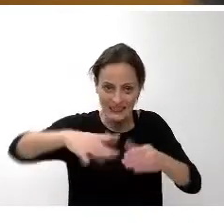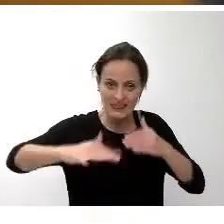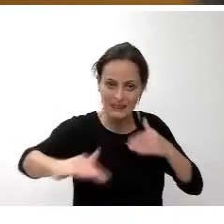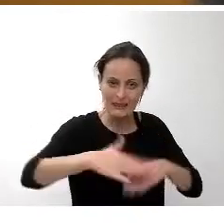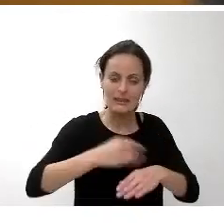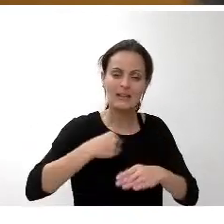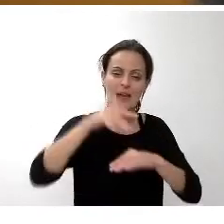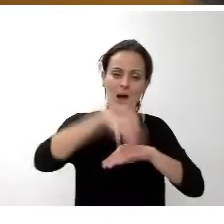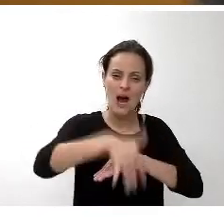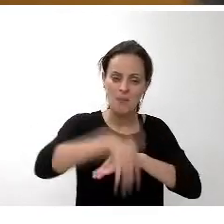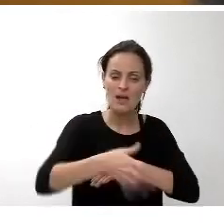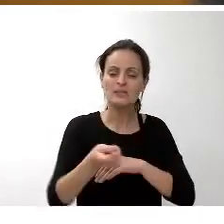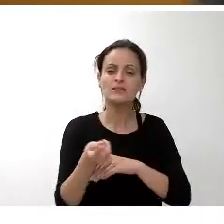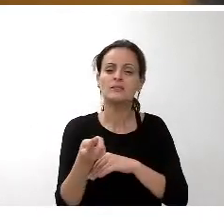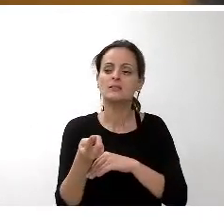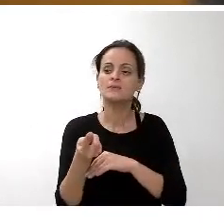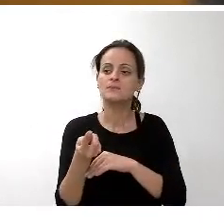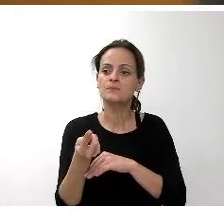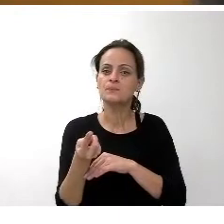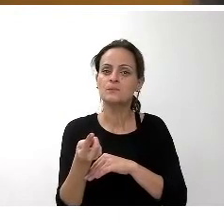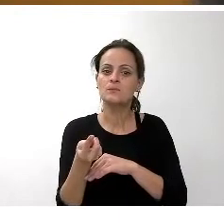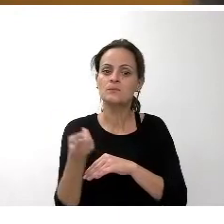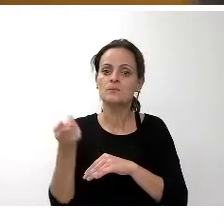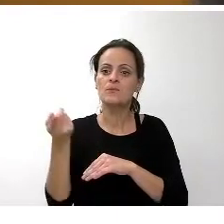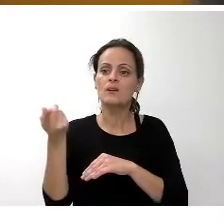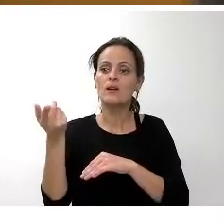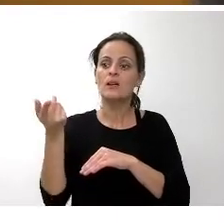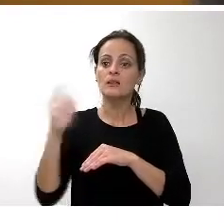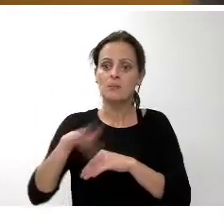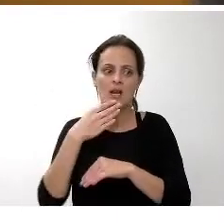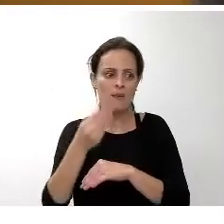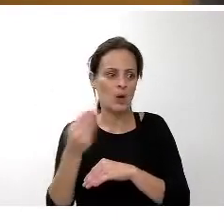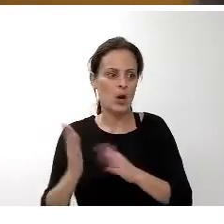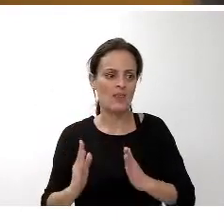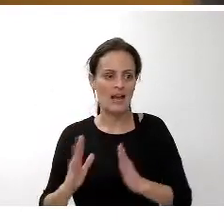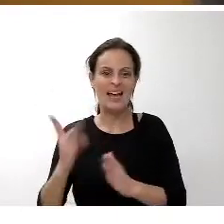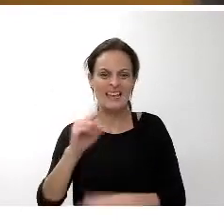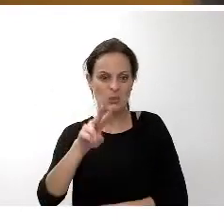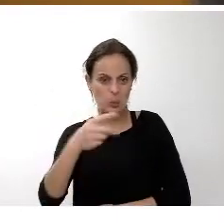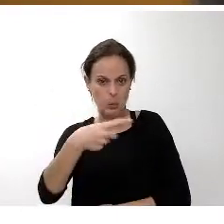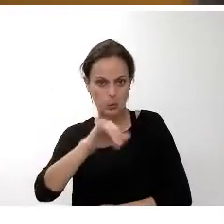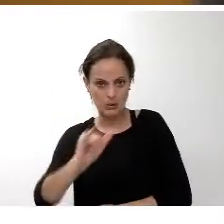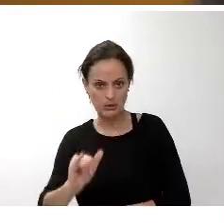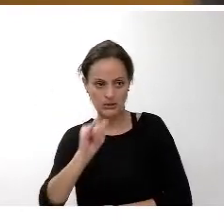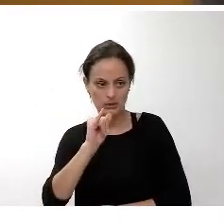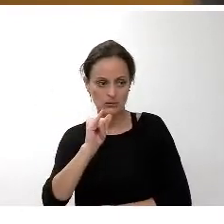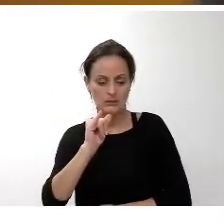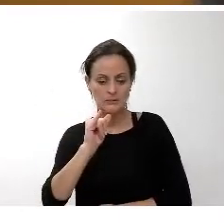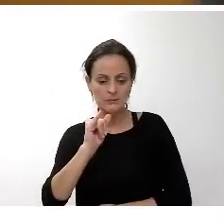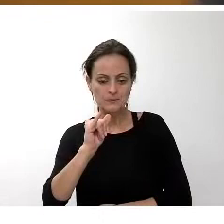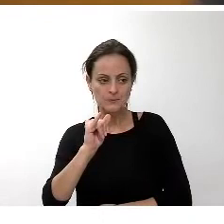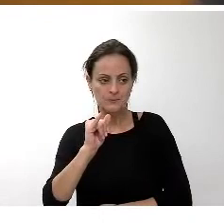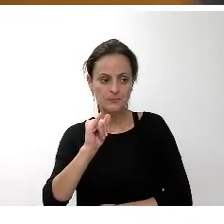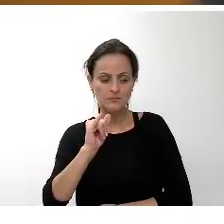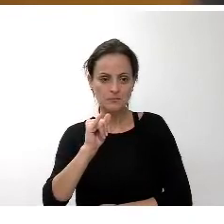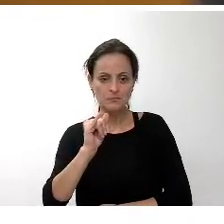urbano sostenible DUCI para la zona límite Santa Cruz Laguna que se viene trabajando en él para presentar a la convocatoria que ha